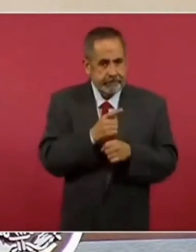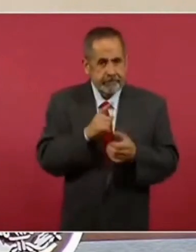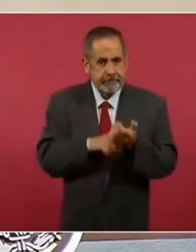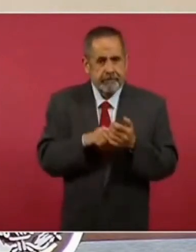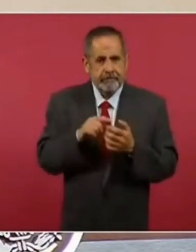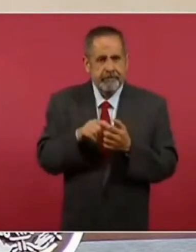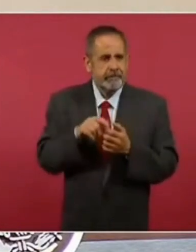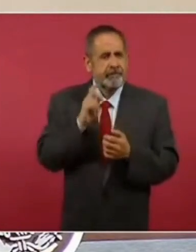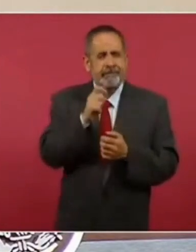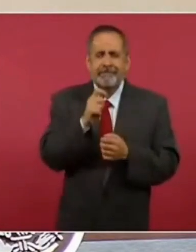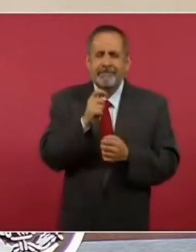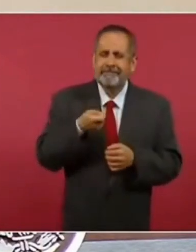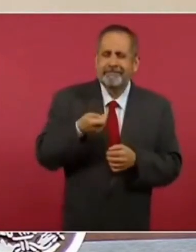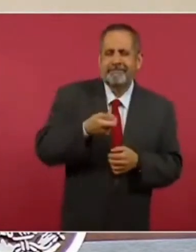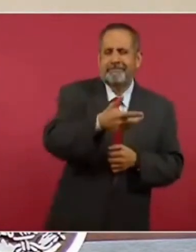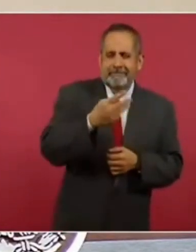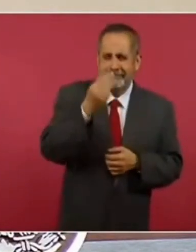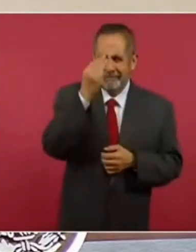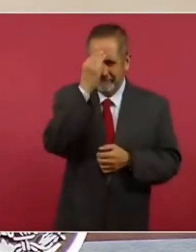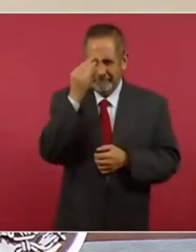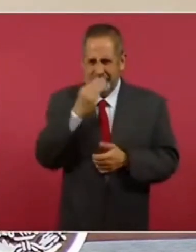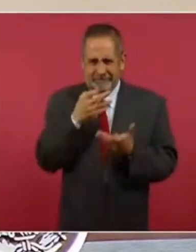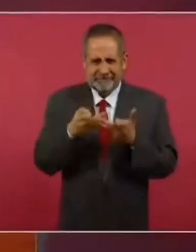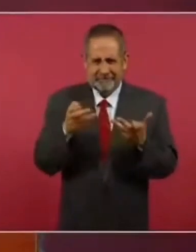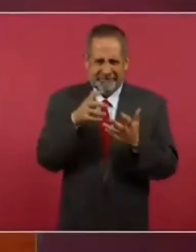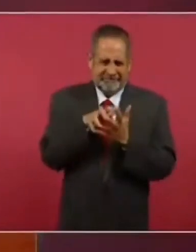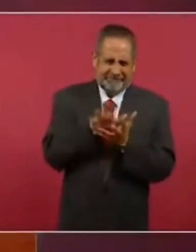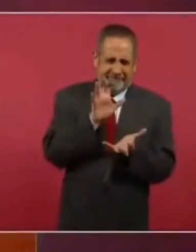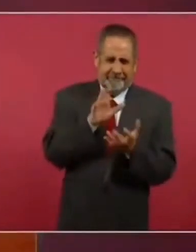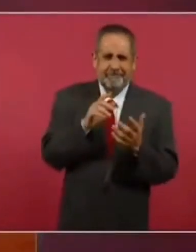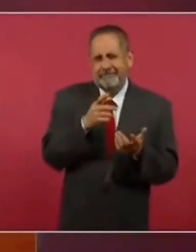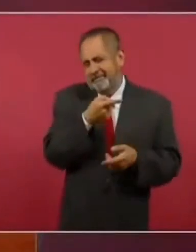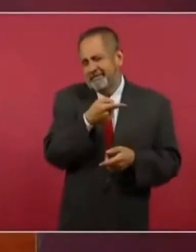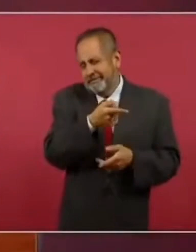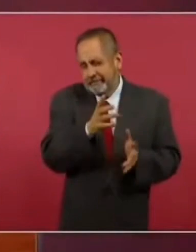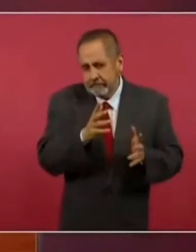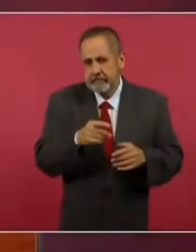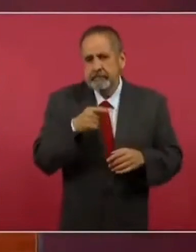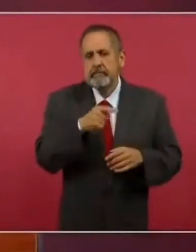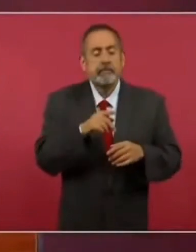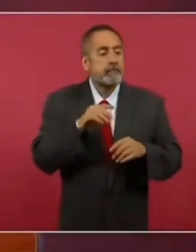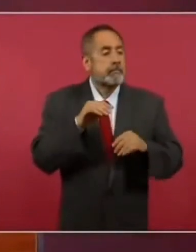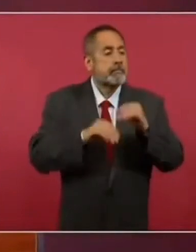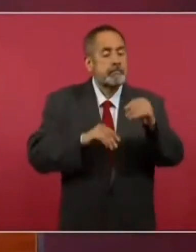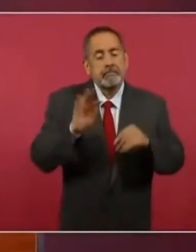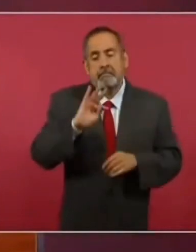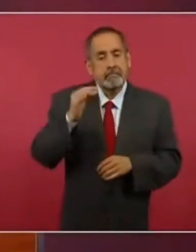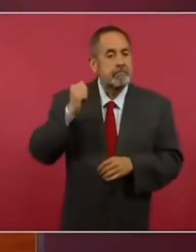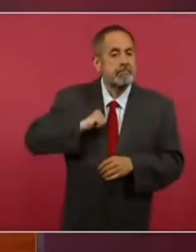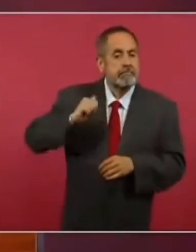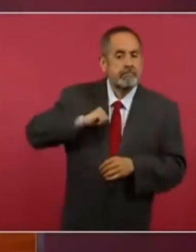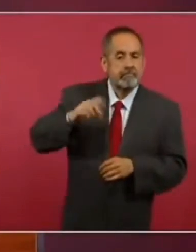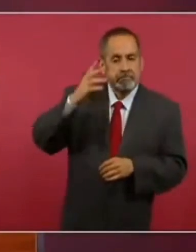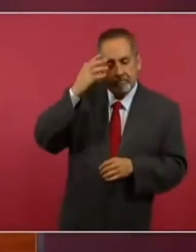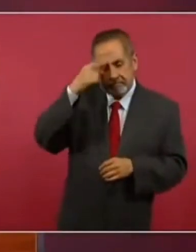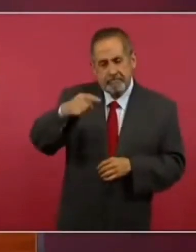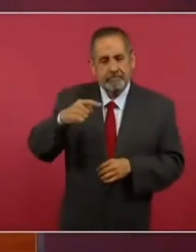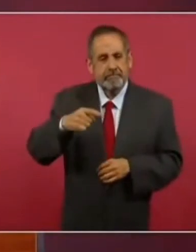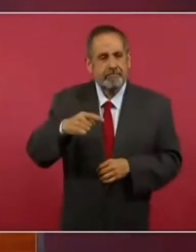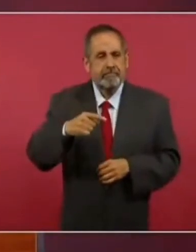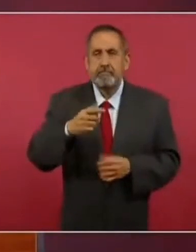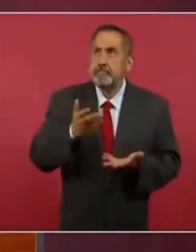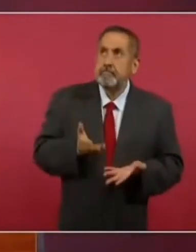fauces del monstruo de la tierra, probablemente una pieza en donde se hacían rituales de iniciación,